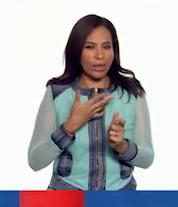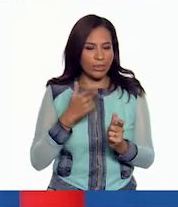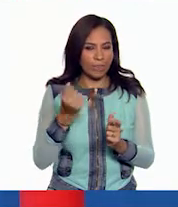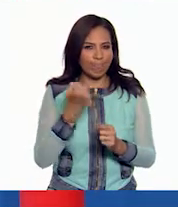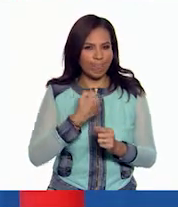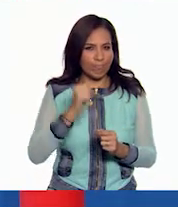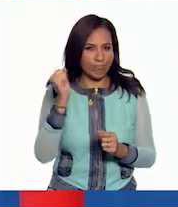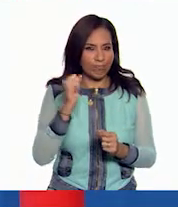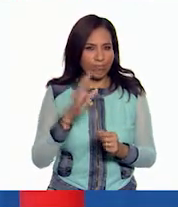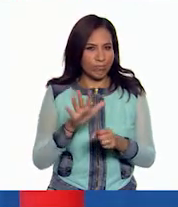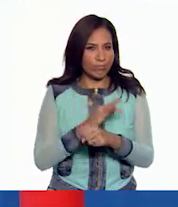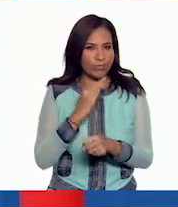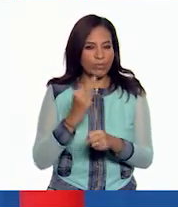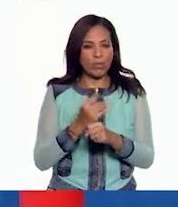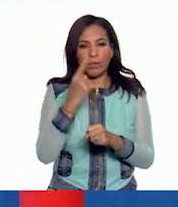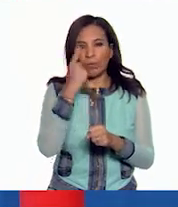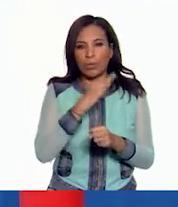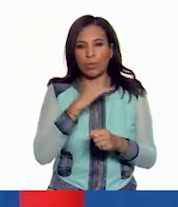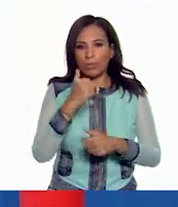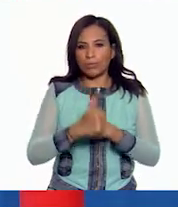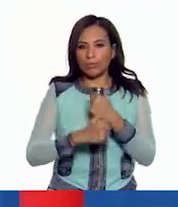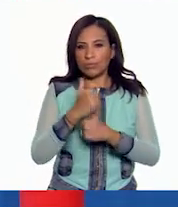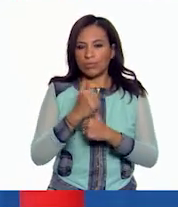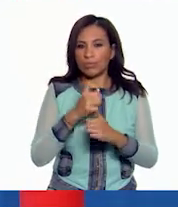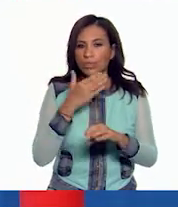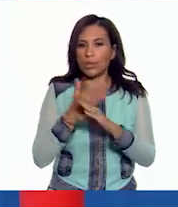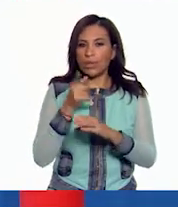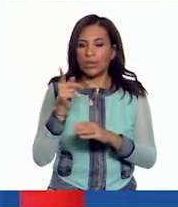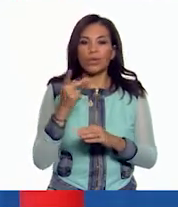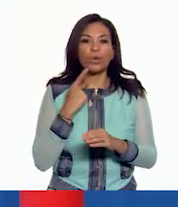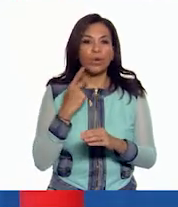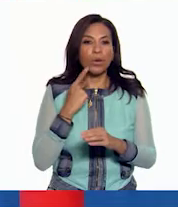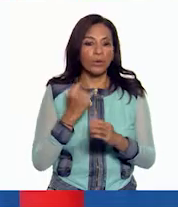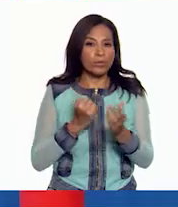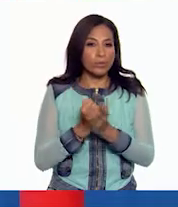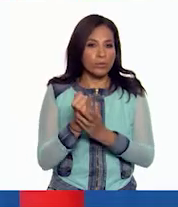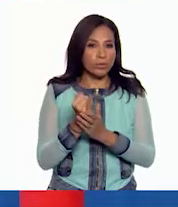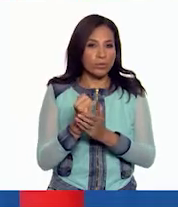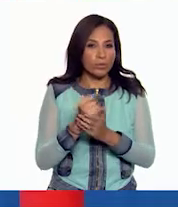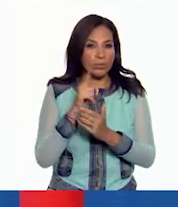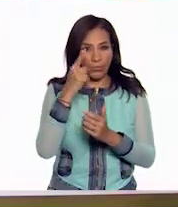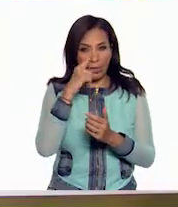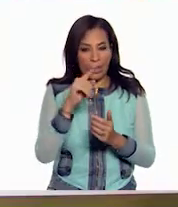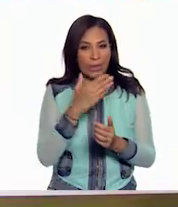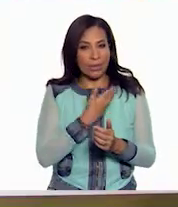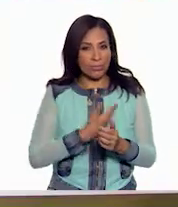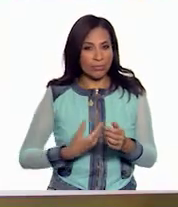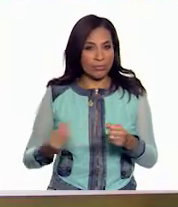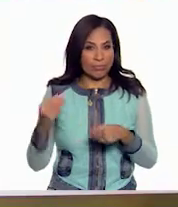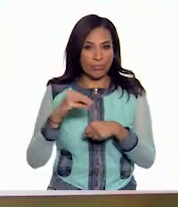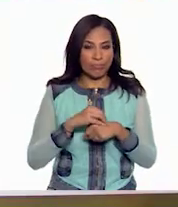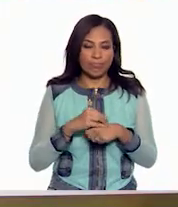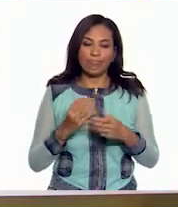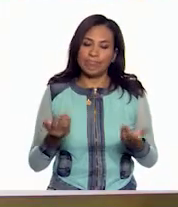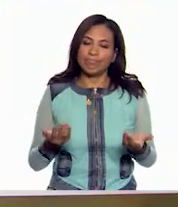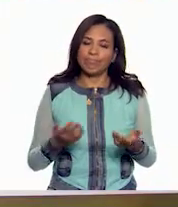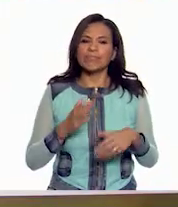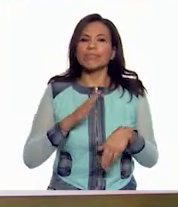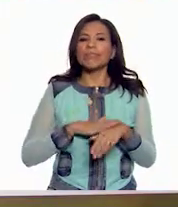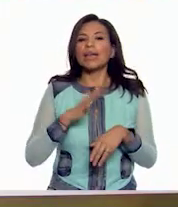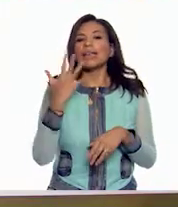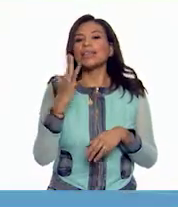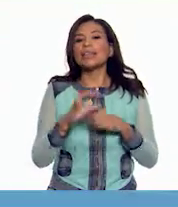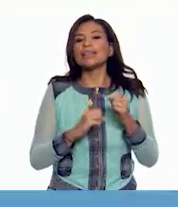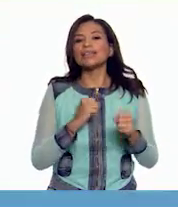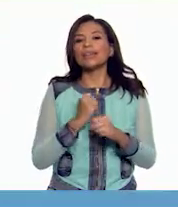popularidad suficiente para competir contra el partido oficial, pero por la presidencia? Uf, pues pasaron más de